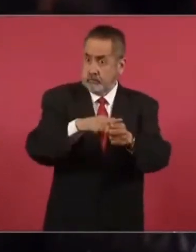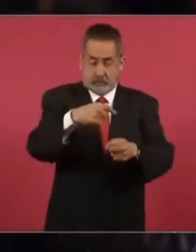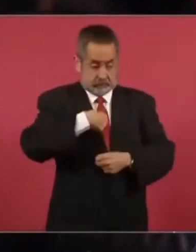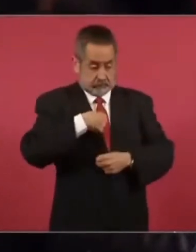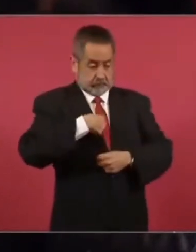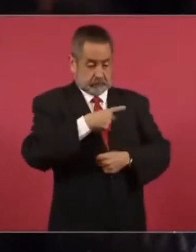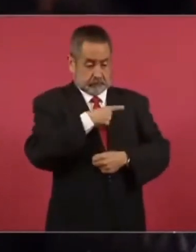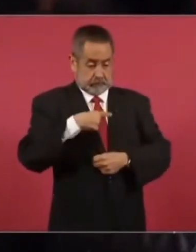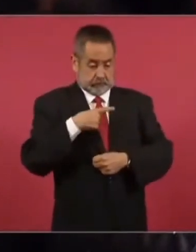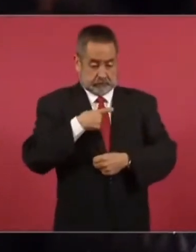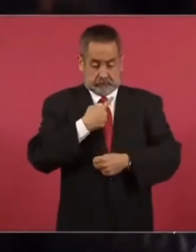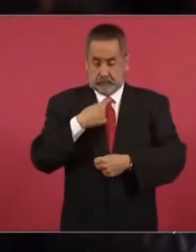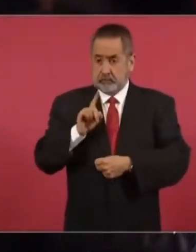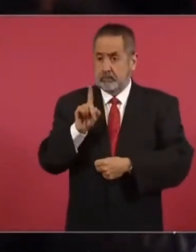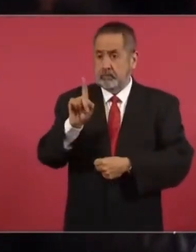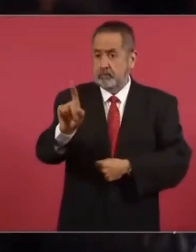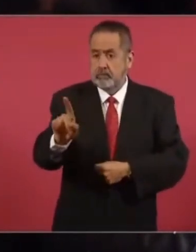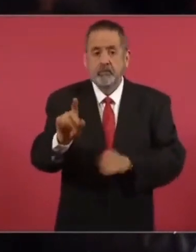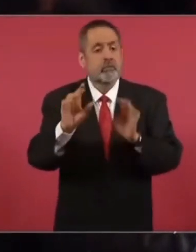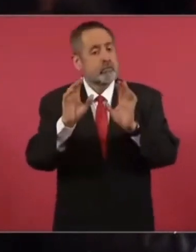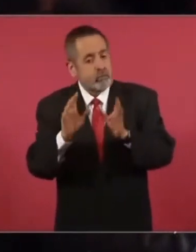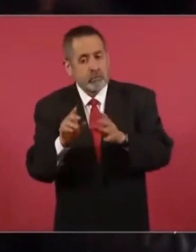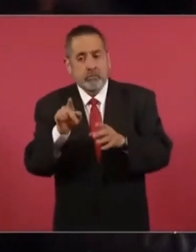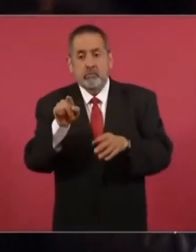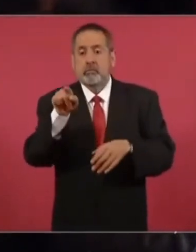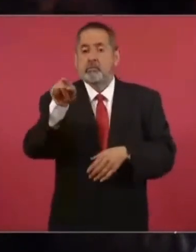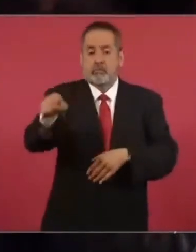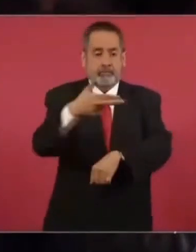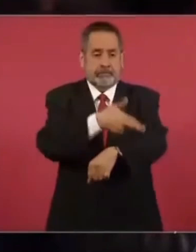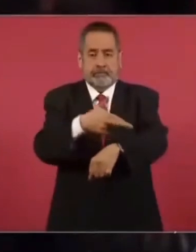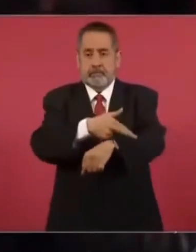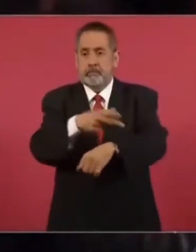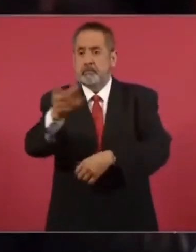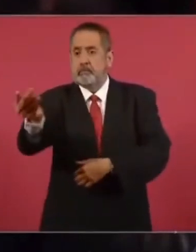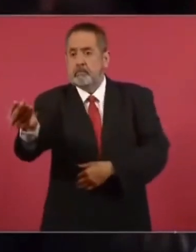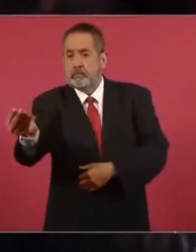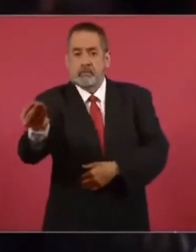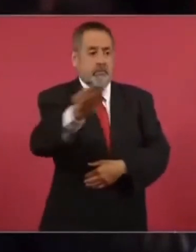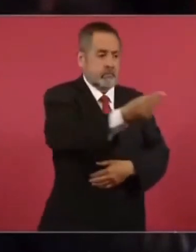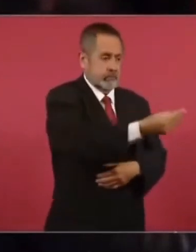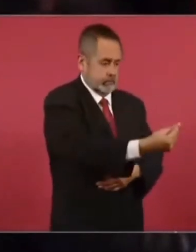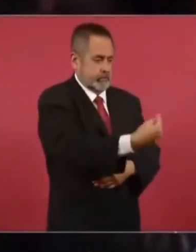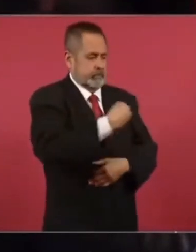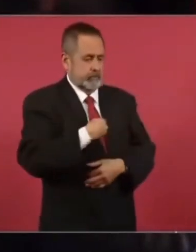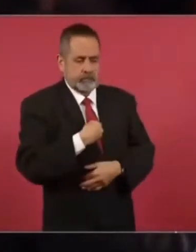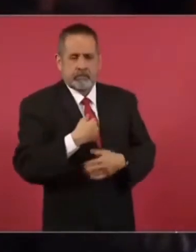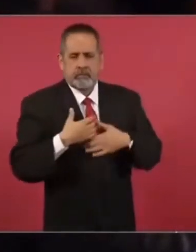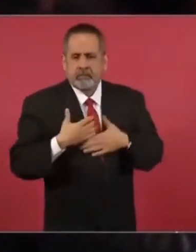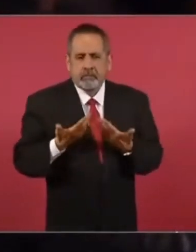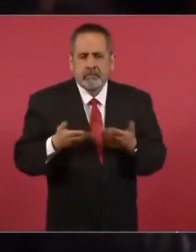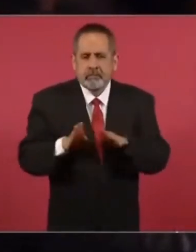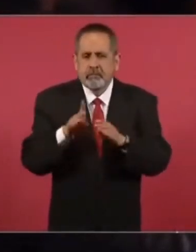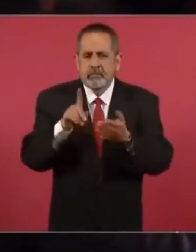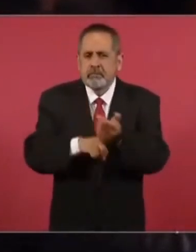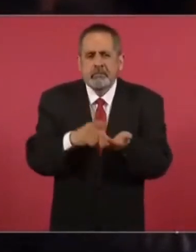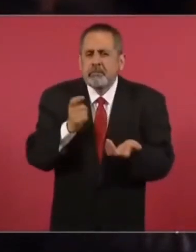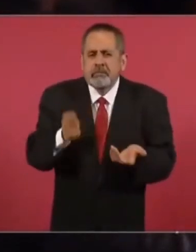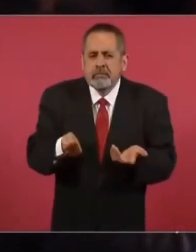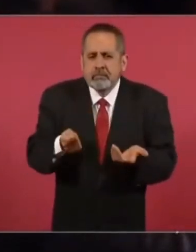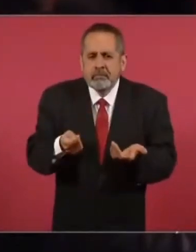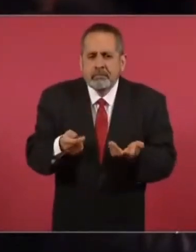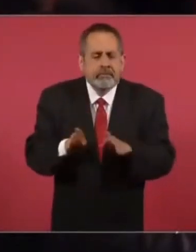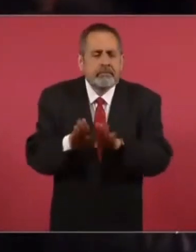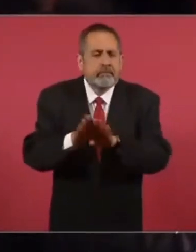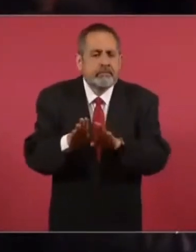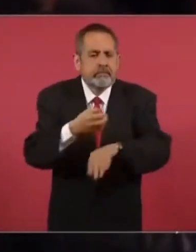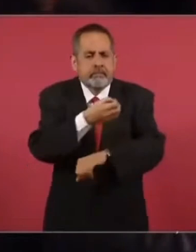o las autoridades sanitarias, digamos, harán que este fármaco llegue a la clínica de ascripción del derecho a